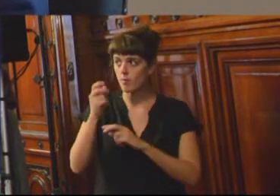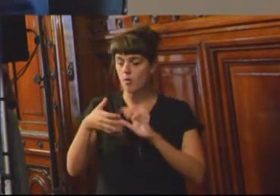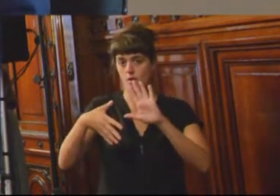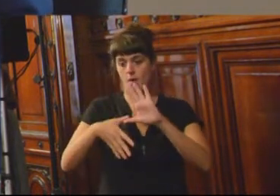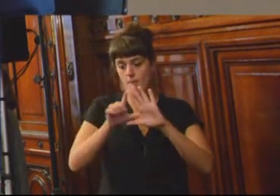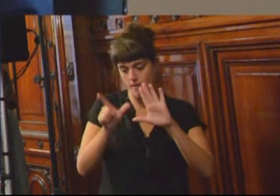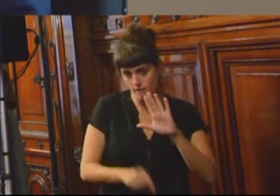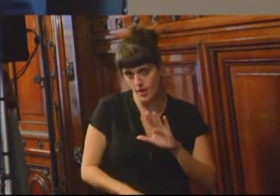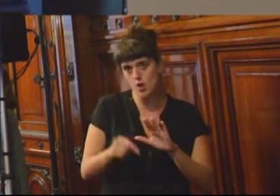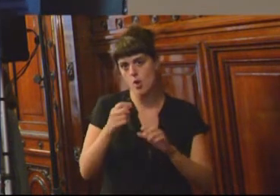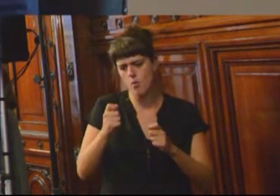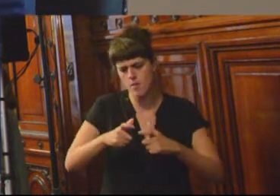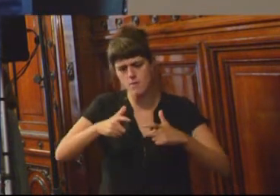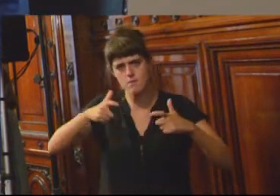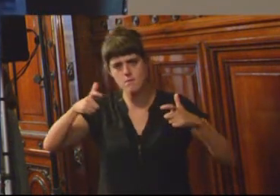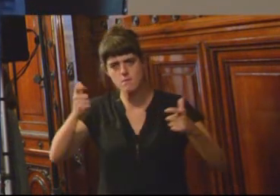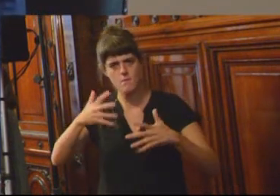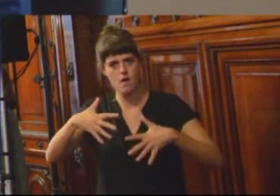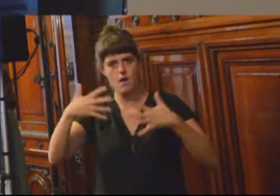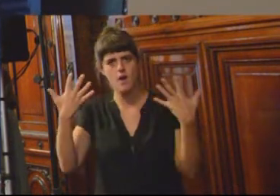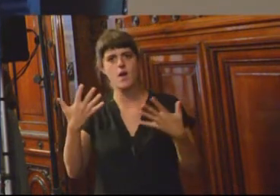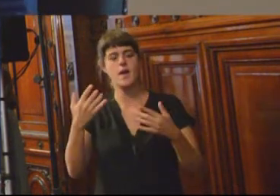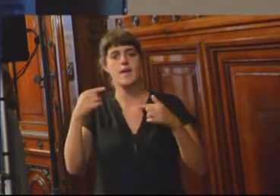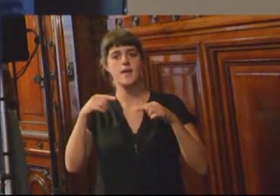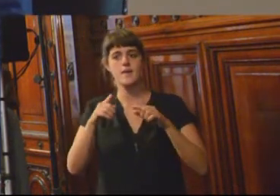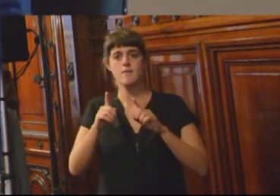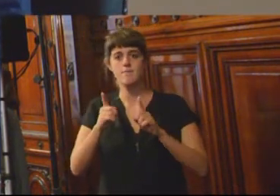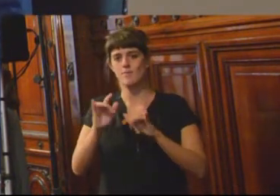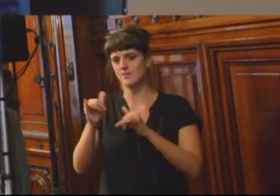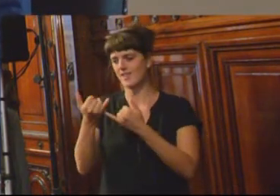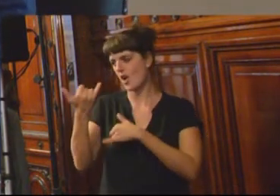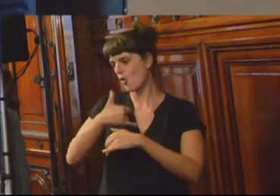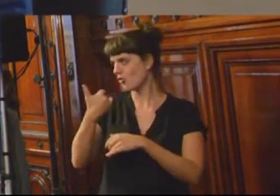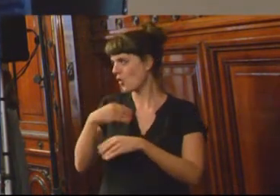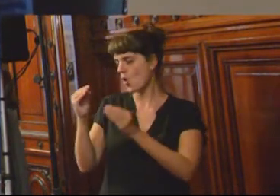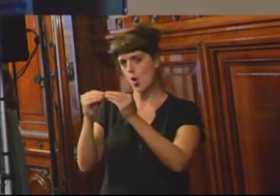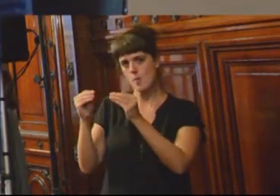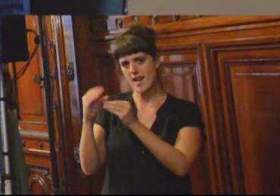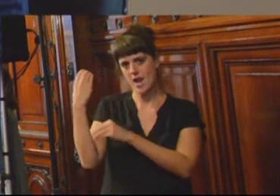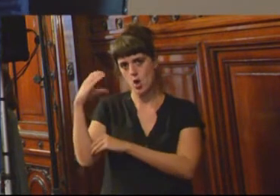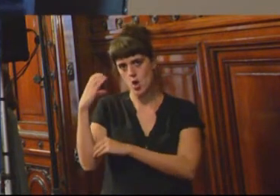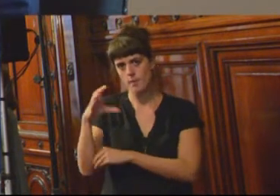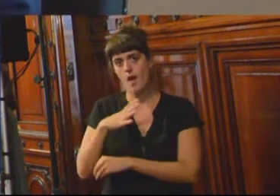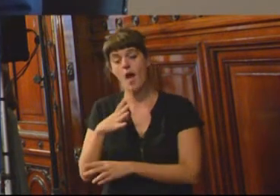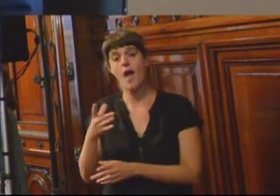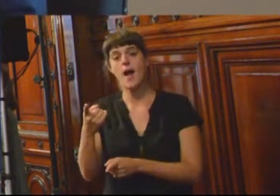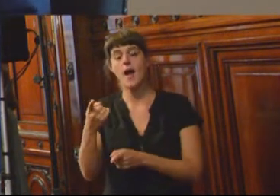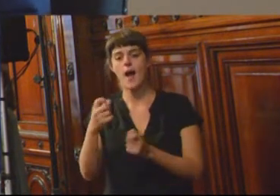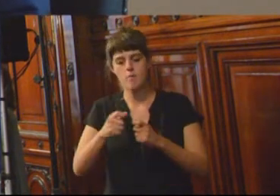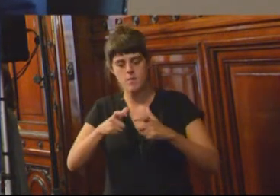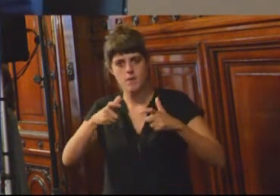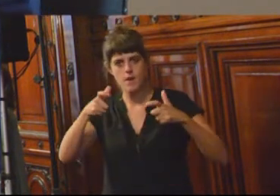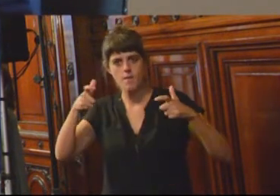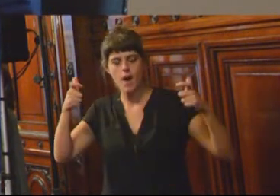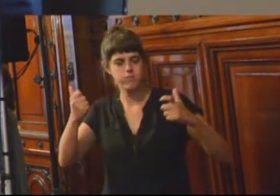terrible, como también nos ha contado la colega de Colombia, un aumento brutal en los